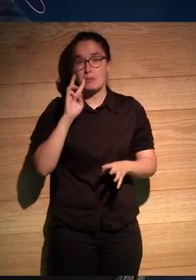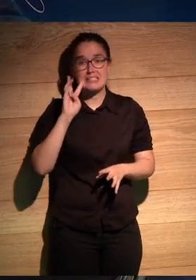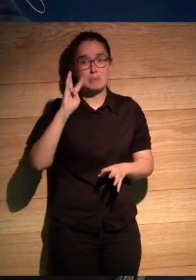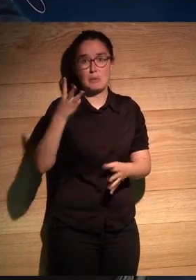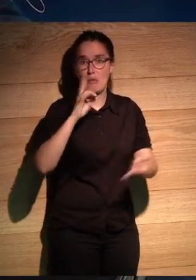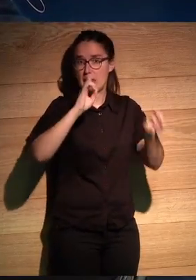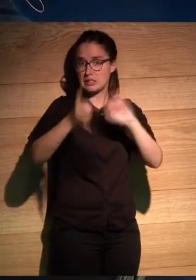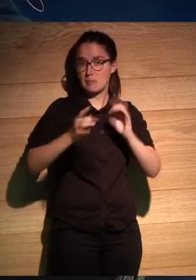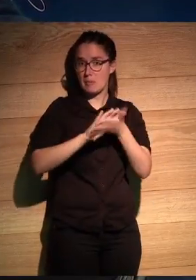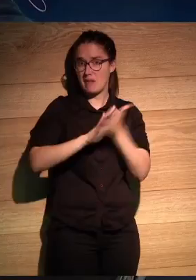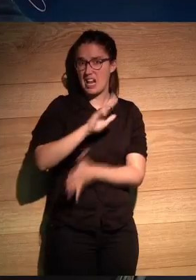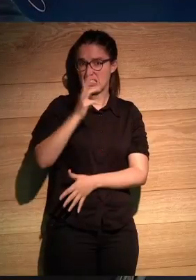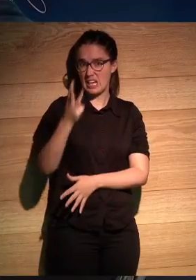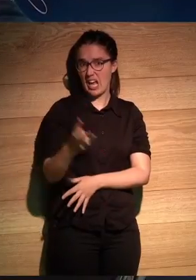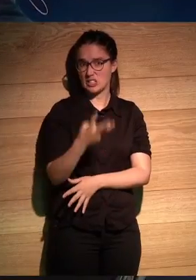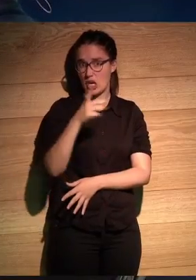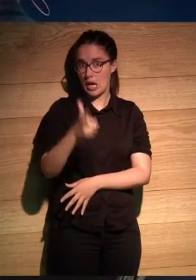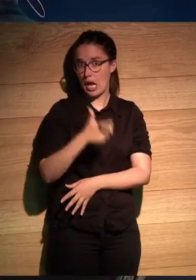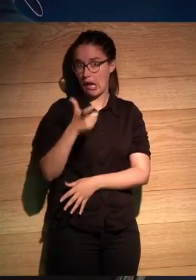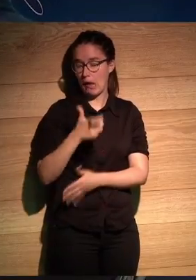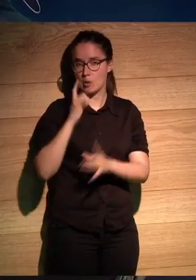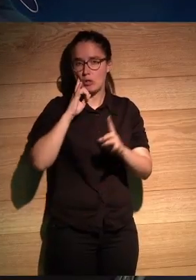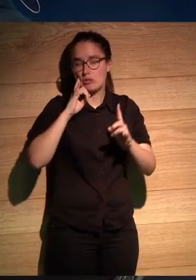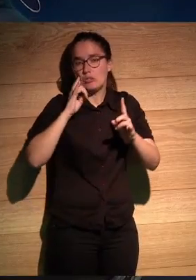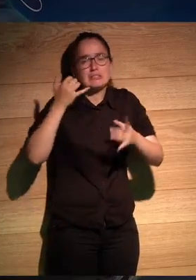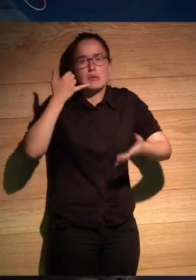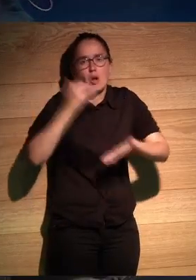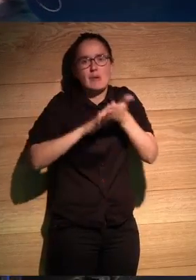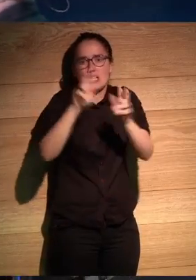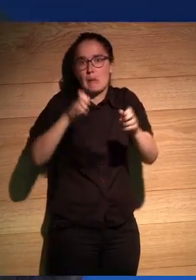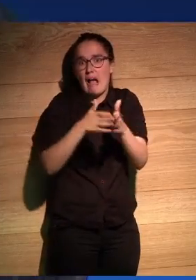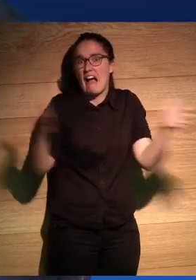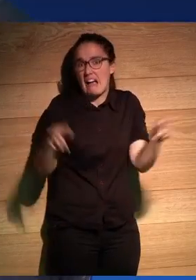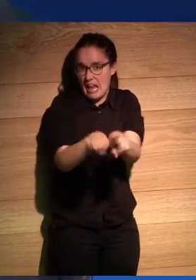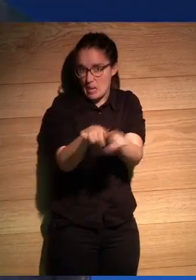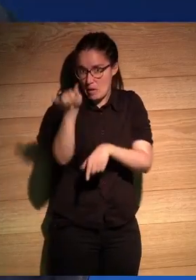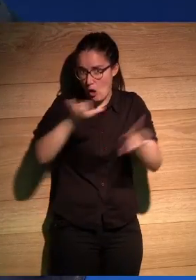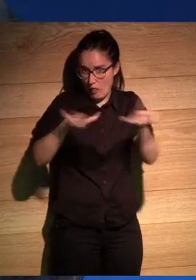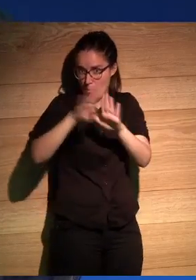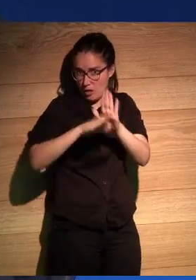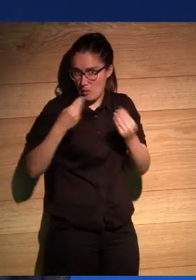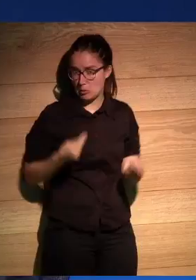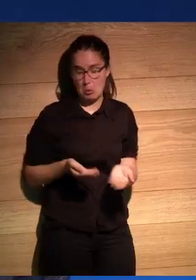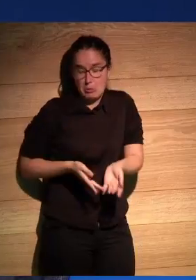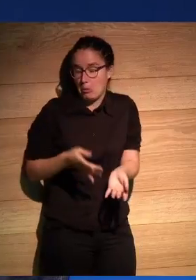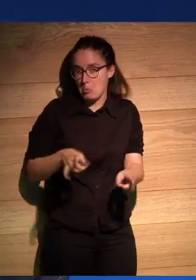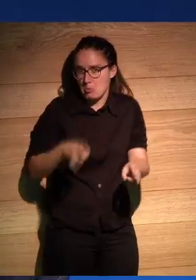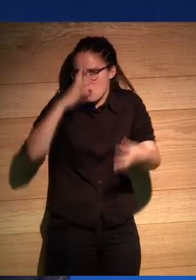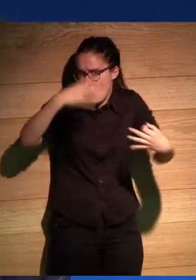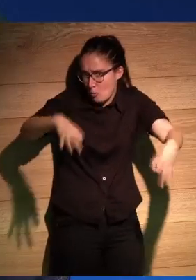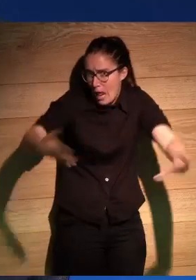de la mañana para hablar durante 3 horas por teléfono sobre gran hermano ¿no? no tenía ningún que decir no había